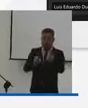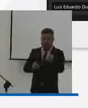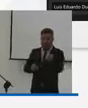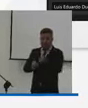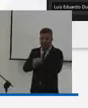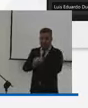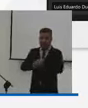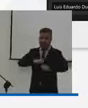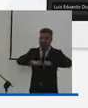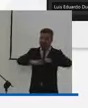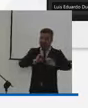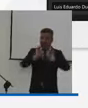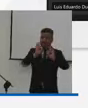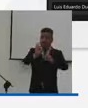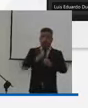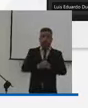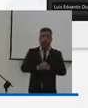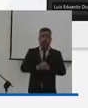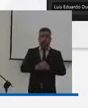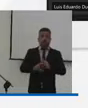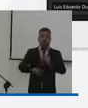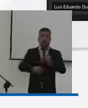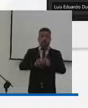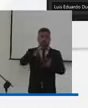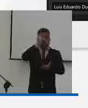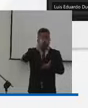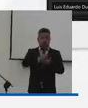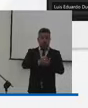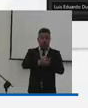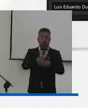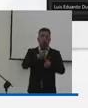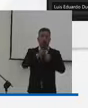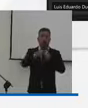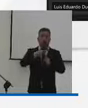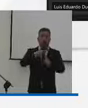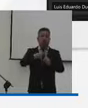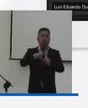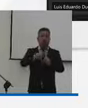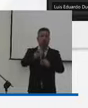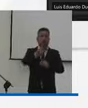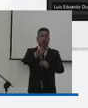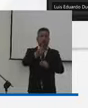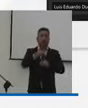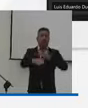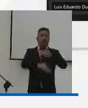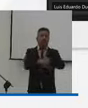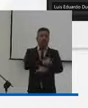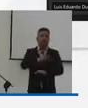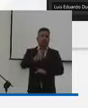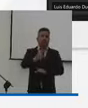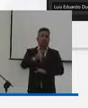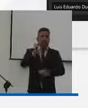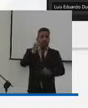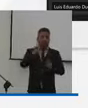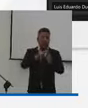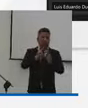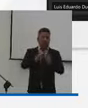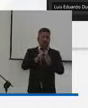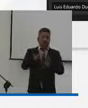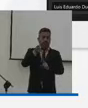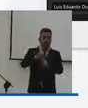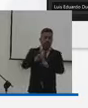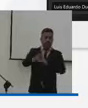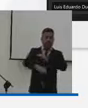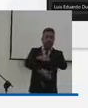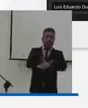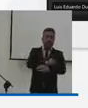todo el entusiasmo. A me parece también que es muy buena noticia que el ministerio, conozco bien el punto de vista del